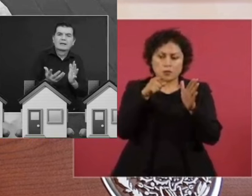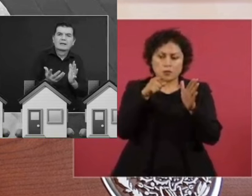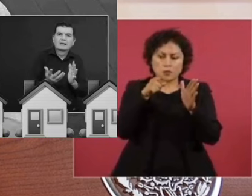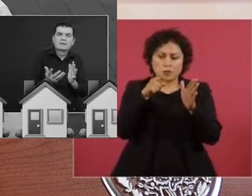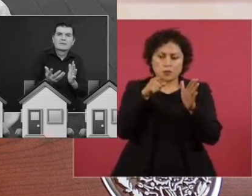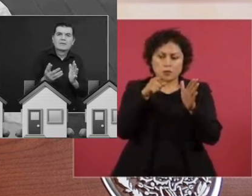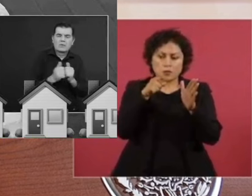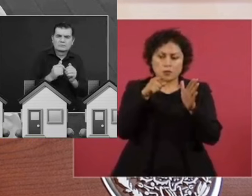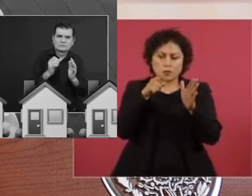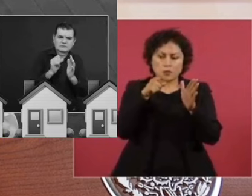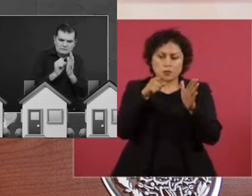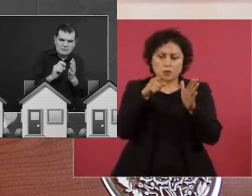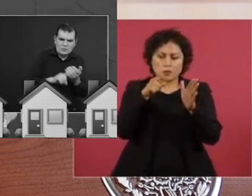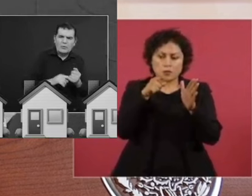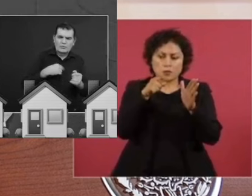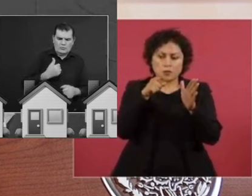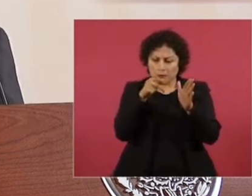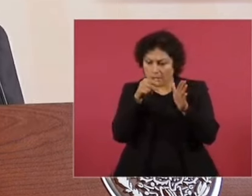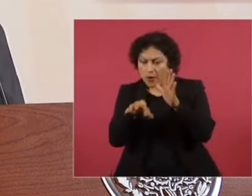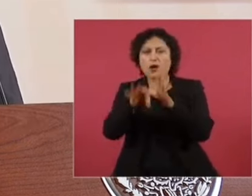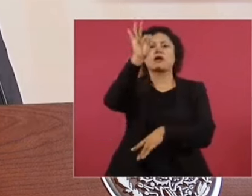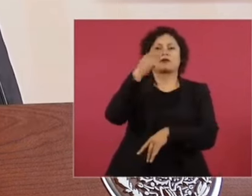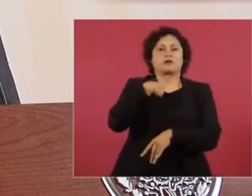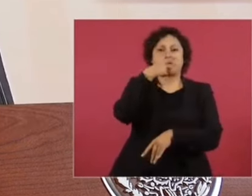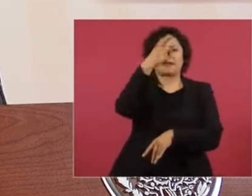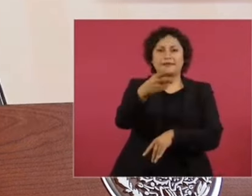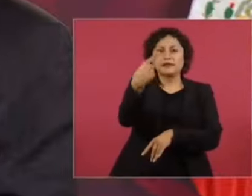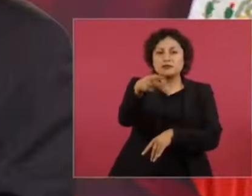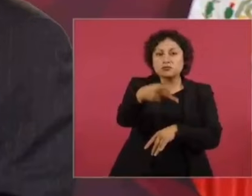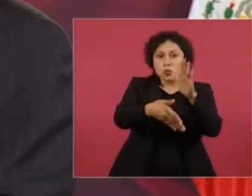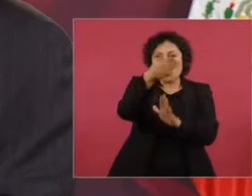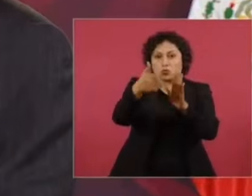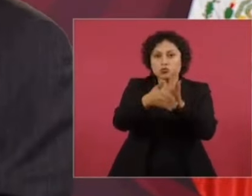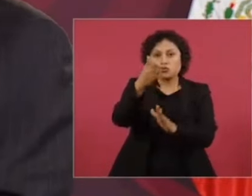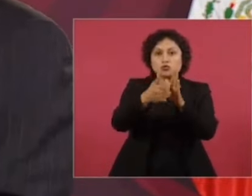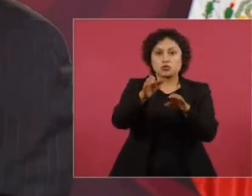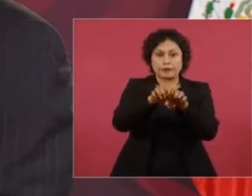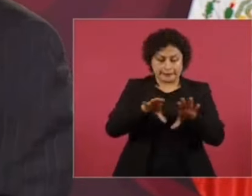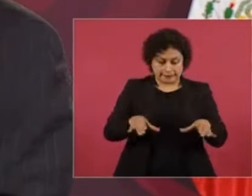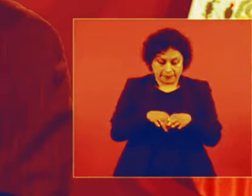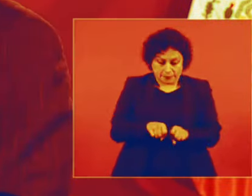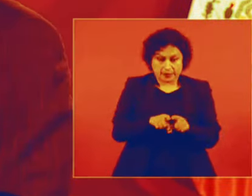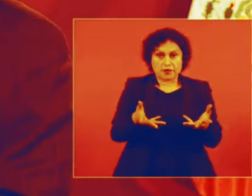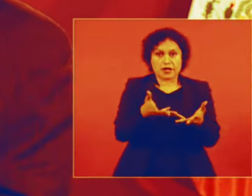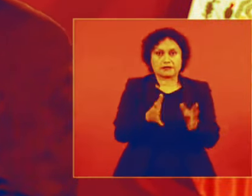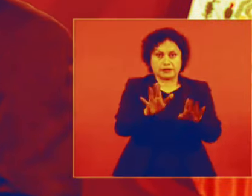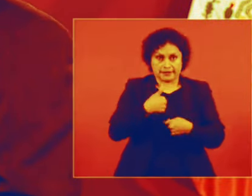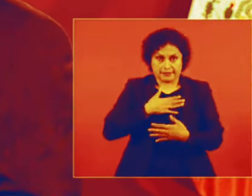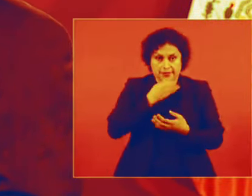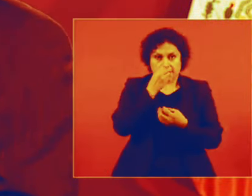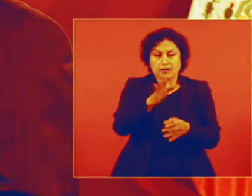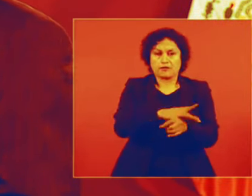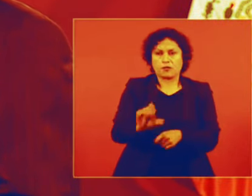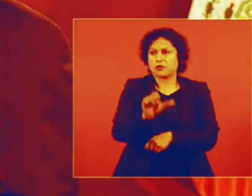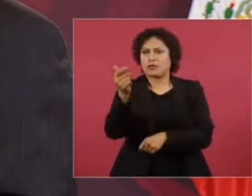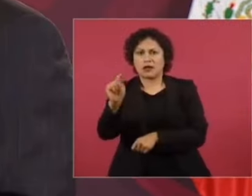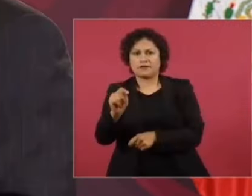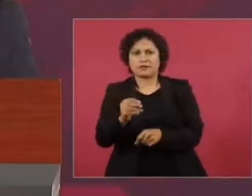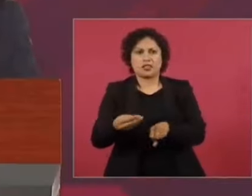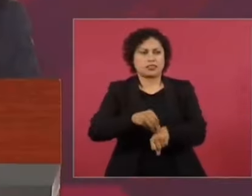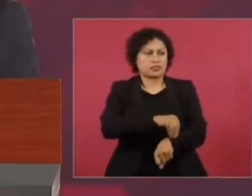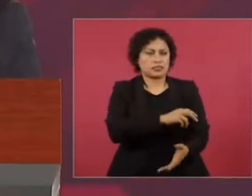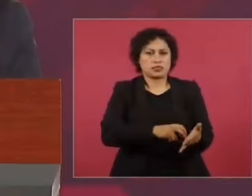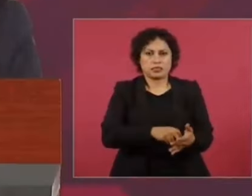Con un sistema de autoconstrucción. También fue una gran manipulación en todos los medios. Hablé de la autoconstrucción